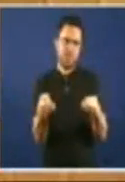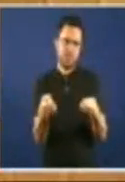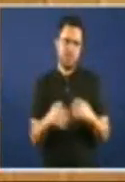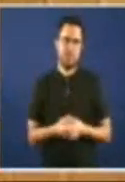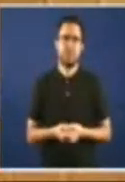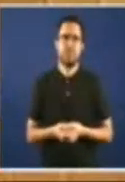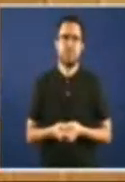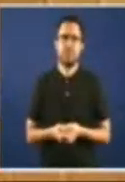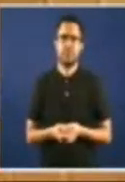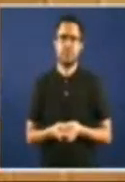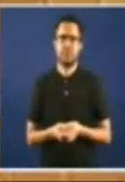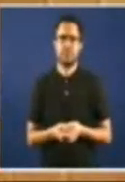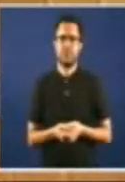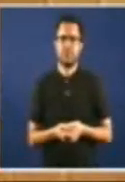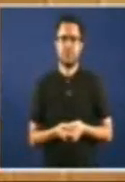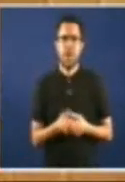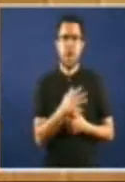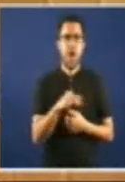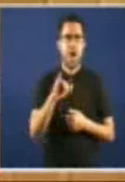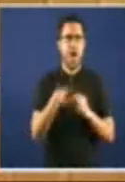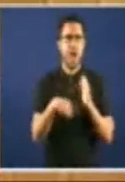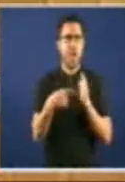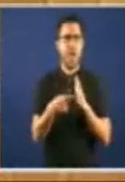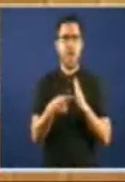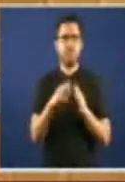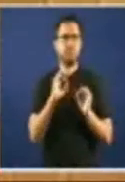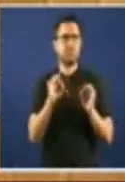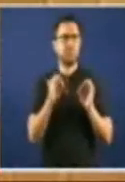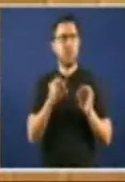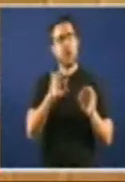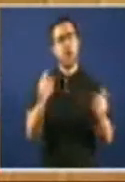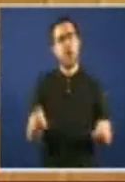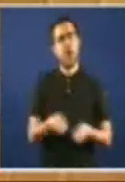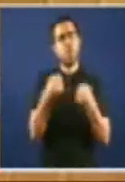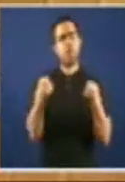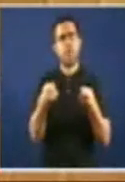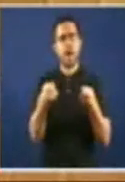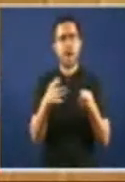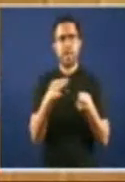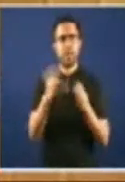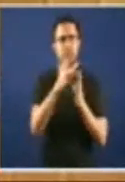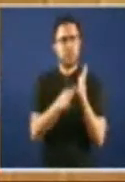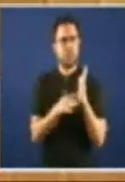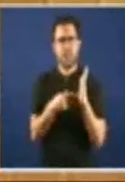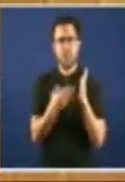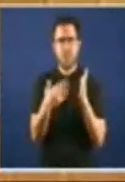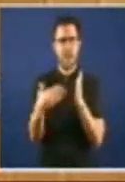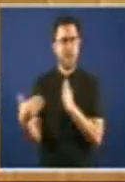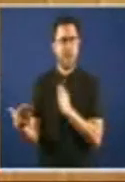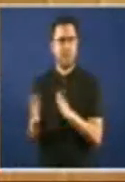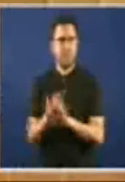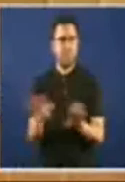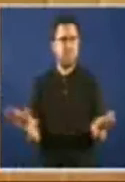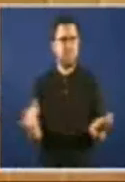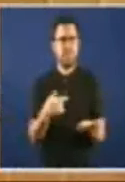Hai unha lei que é propaganda e publicidade Non hai nada máis orzamentariamente Inda que os